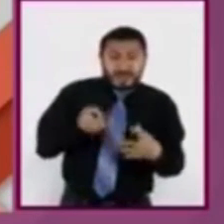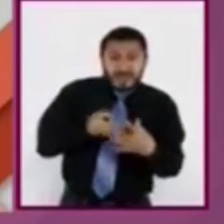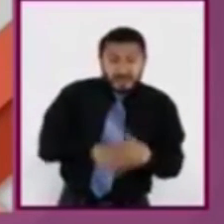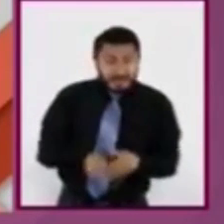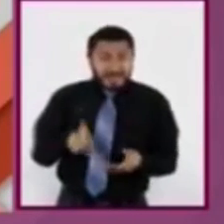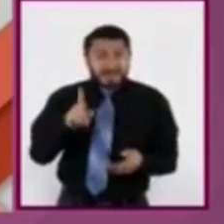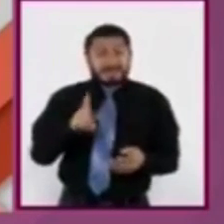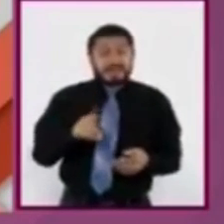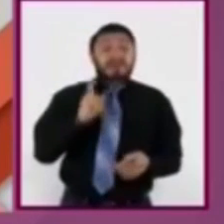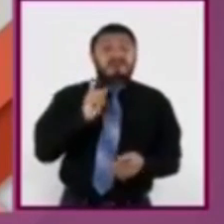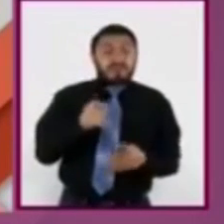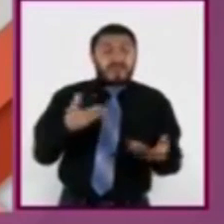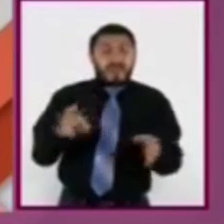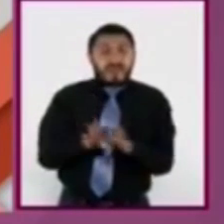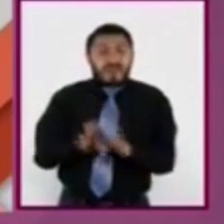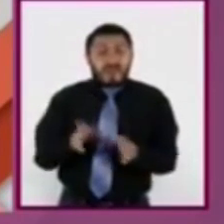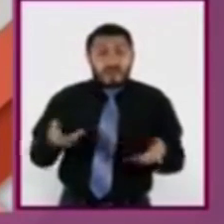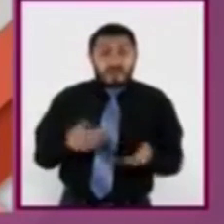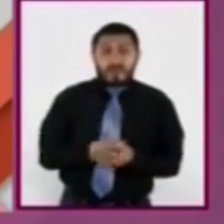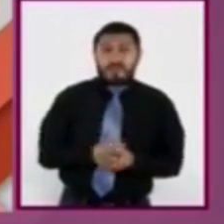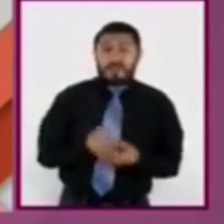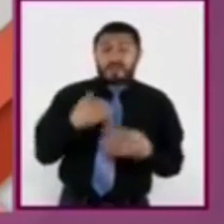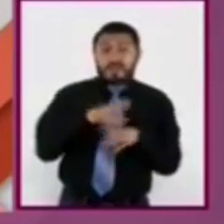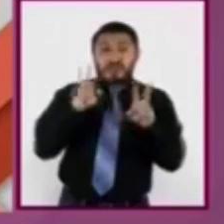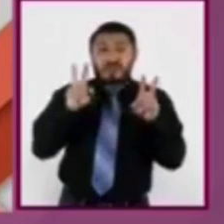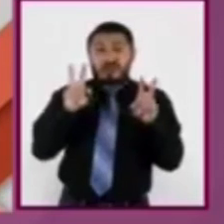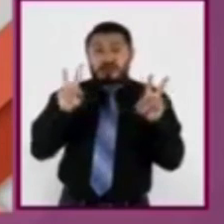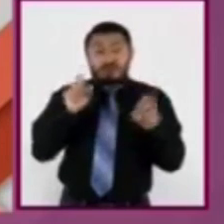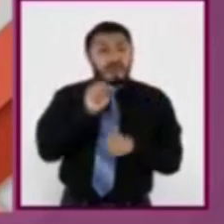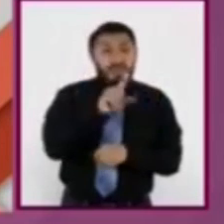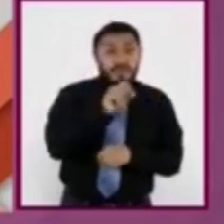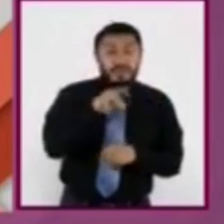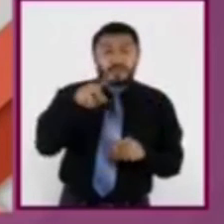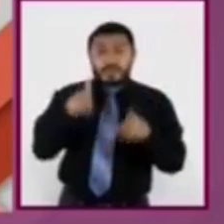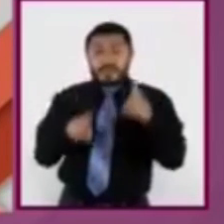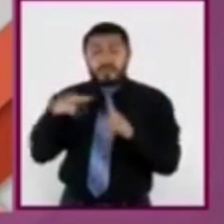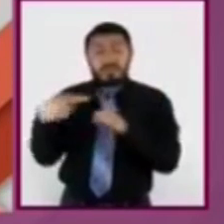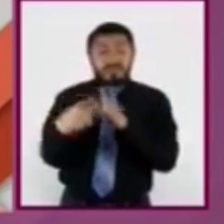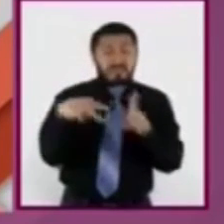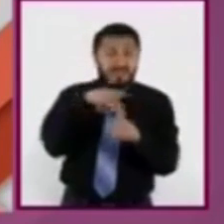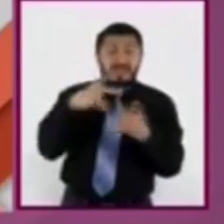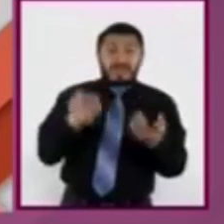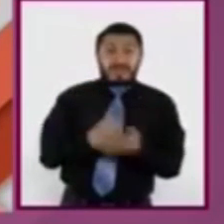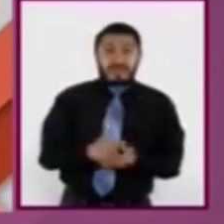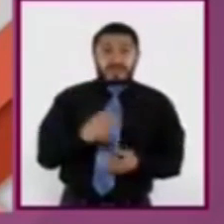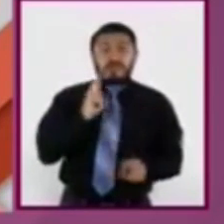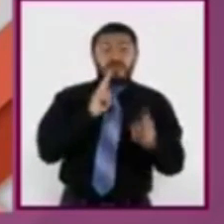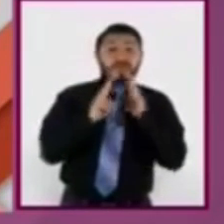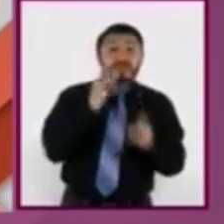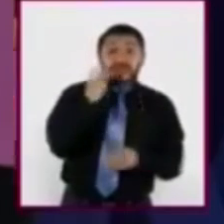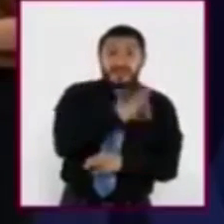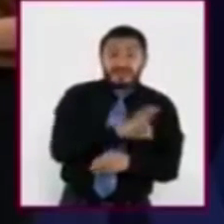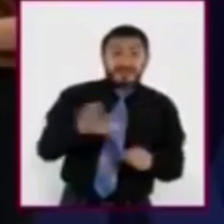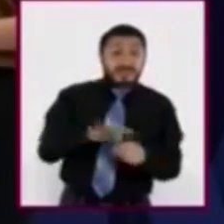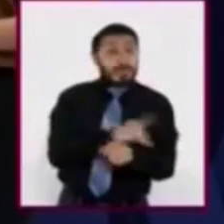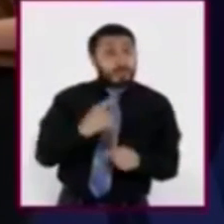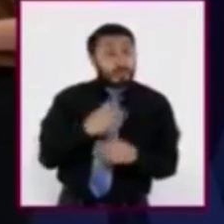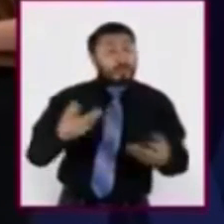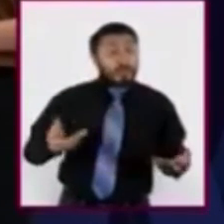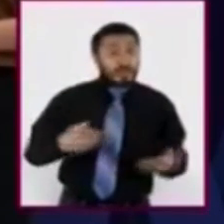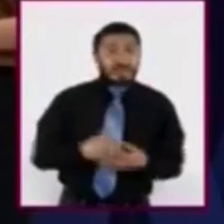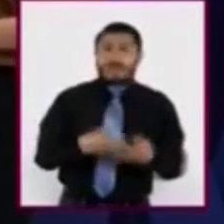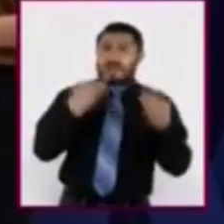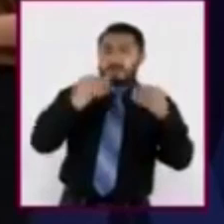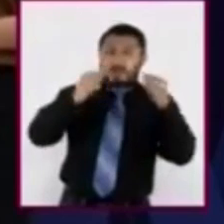nota periodística que aborda un mismo tema de diversas perspectivas? ¿Una noticia es falsa cuándo? Pongan